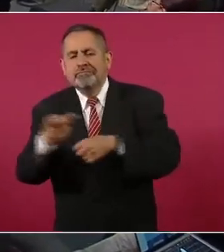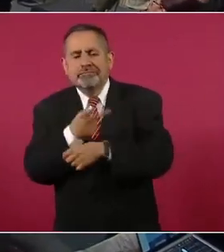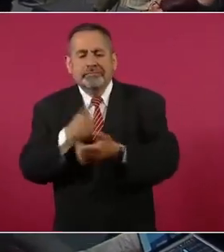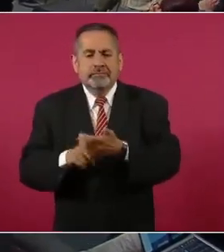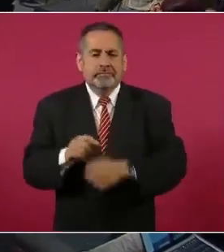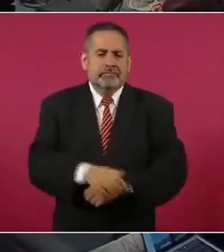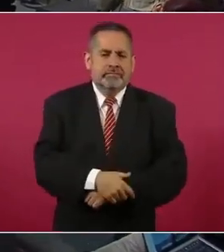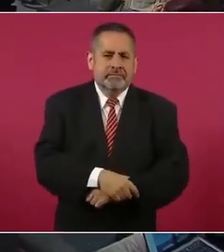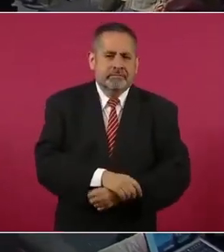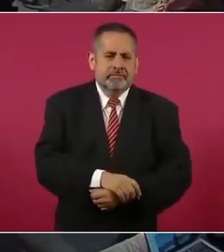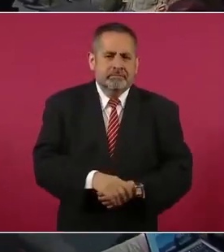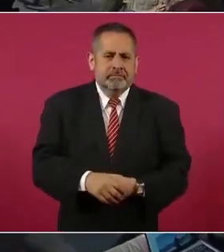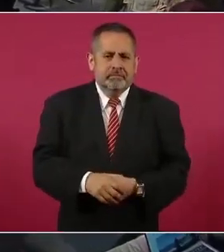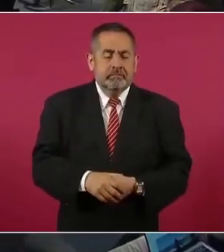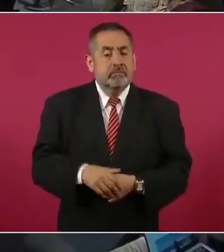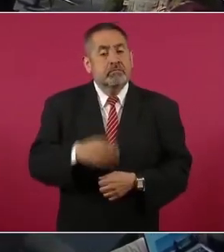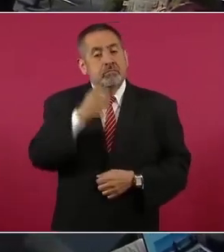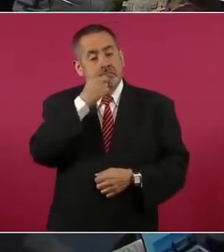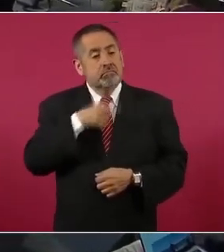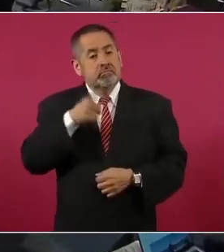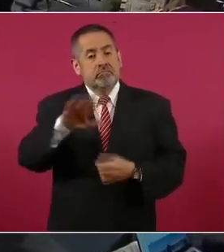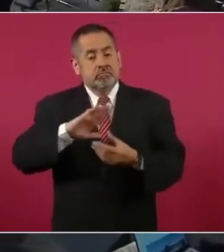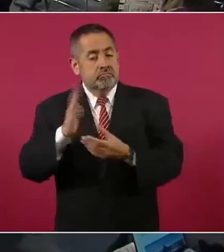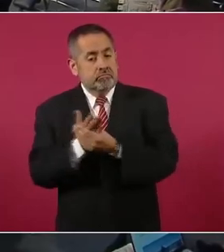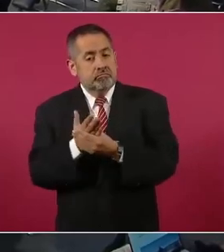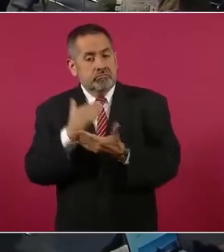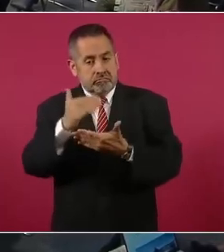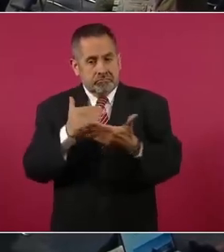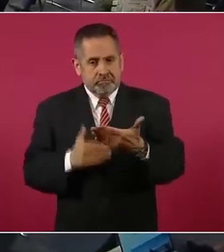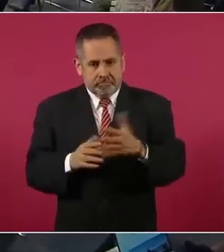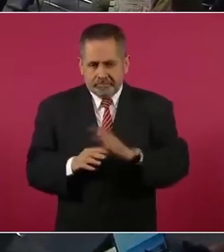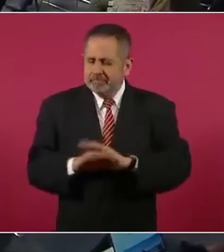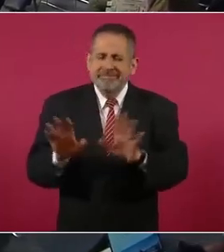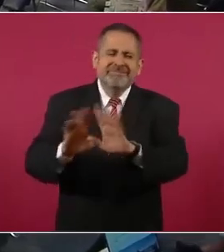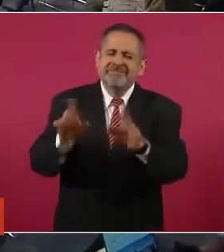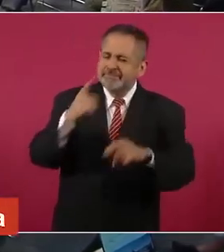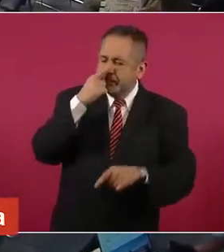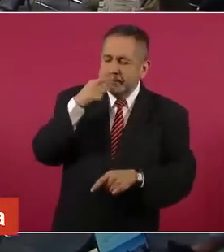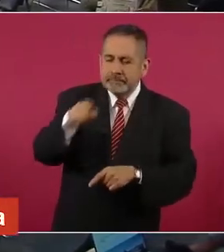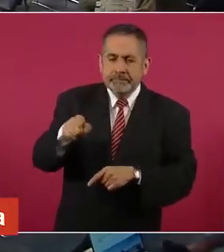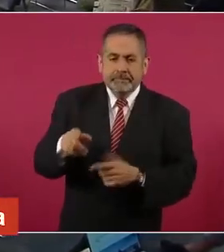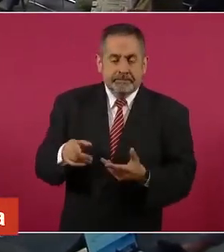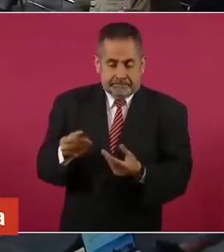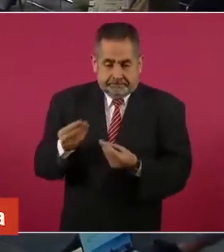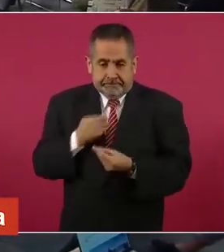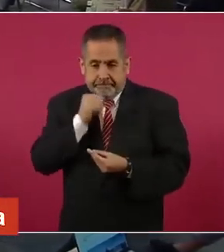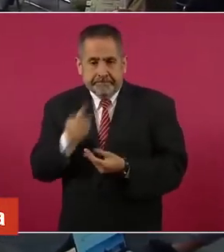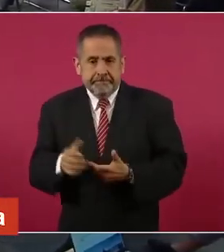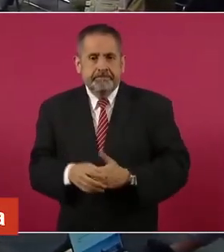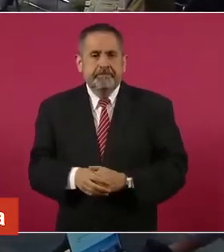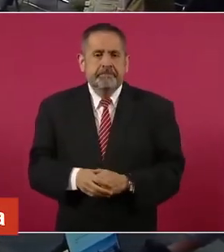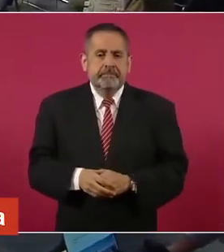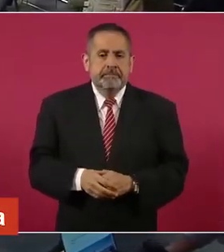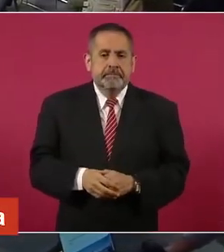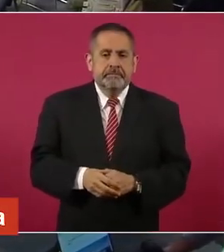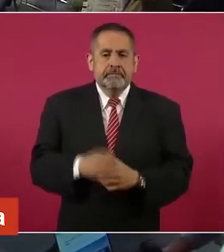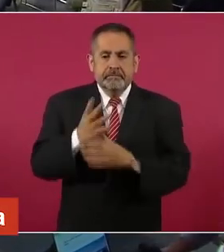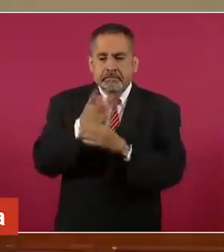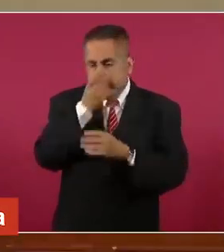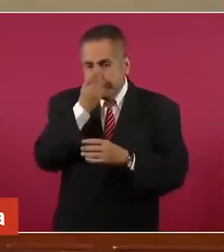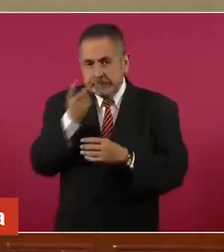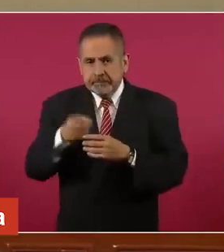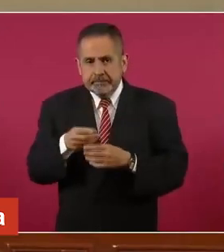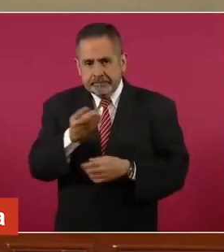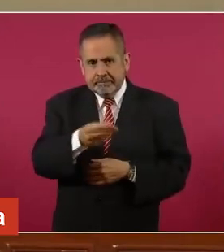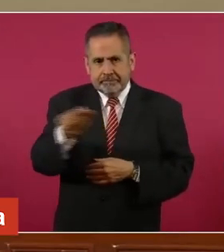que tenía un expediente y el señor… Él, él, él, Y no me lo ha dado, donde dice que… Se lo